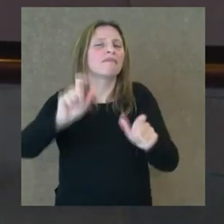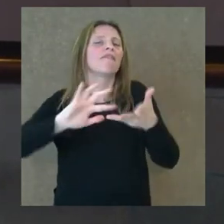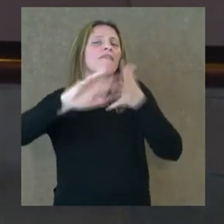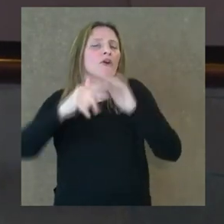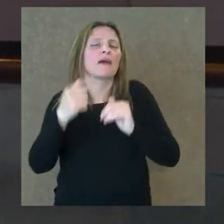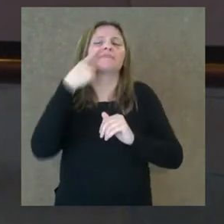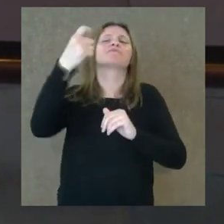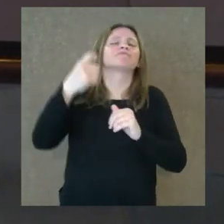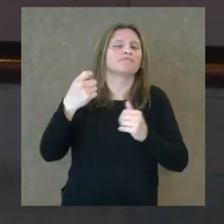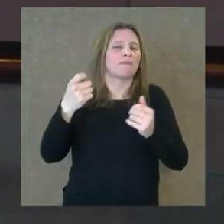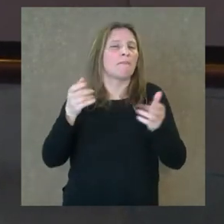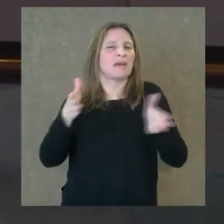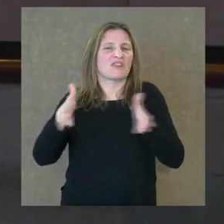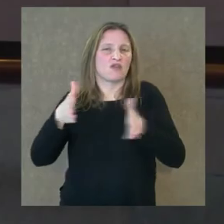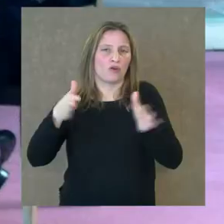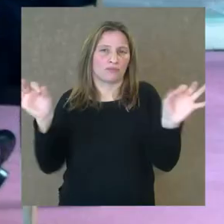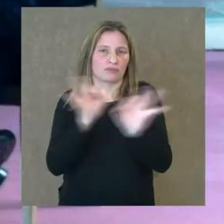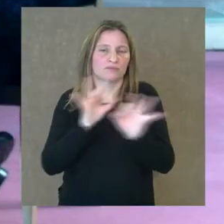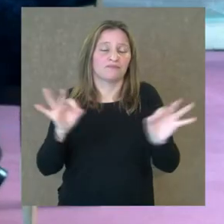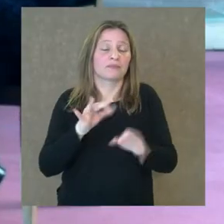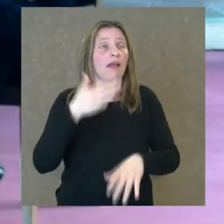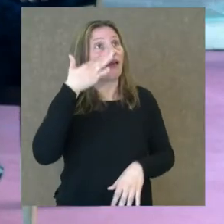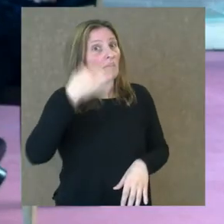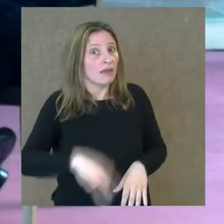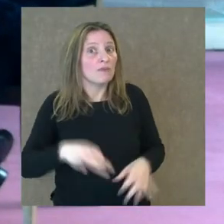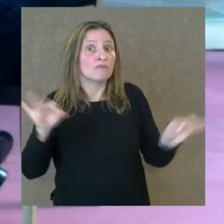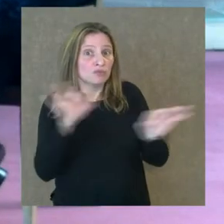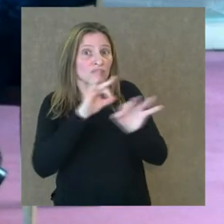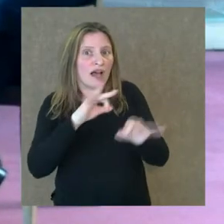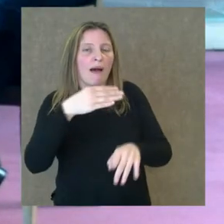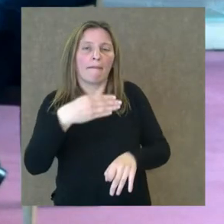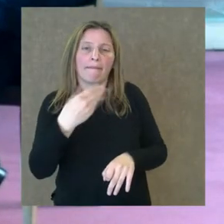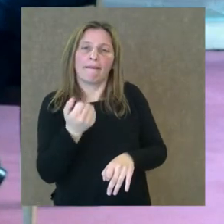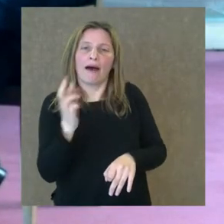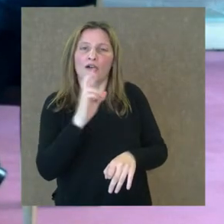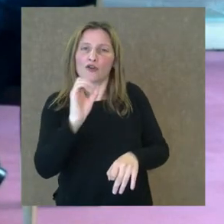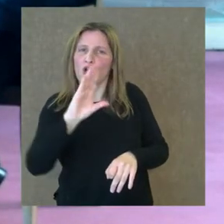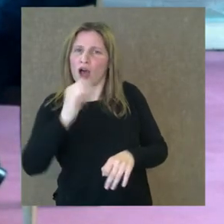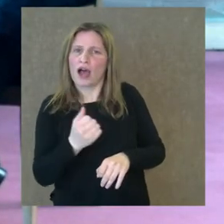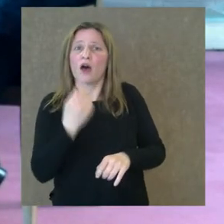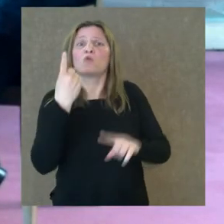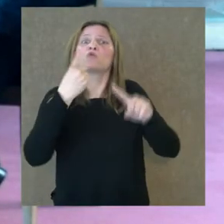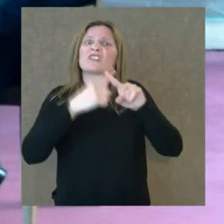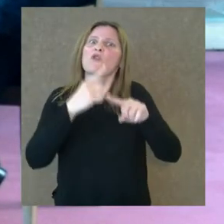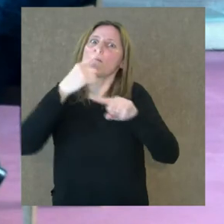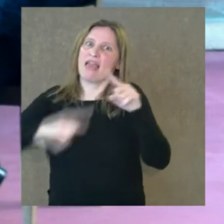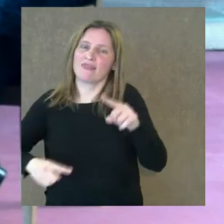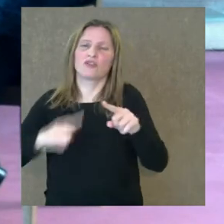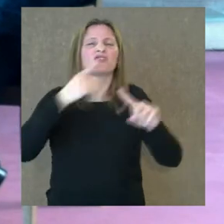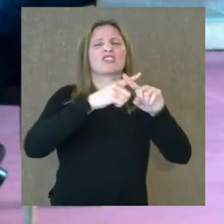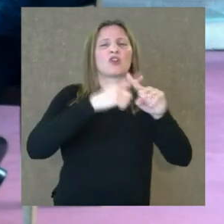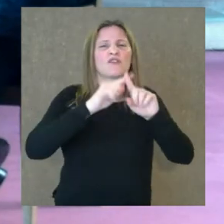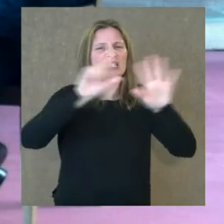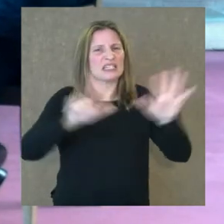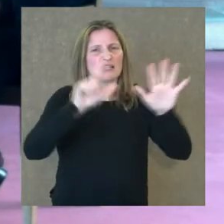formas de reconocimiento de este periodo? Yo creo que la música barroca, bueno, es un siglo y medio de música, ¿no? Estamos hablando del siglo